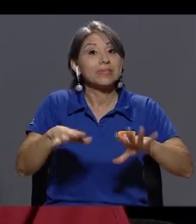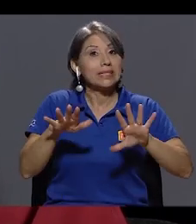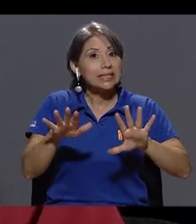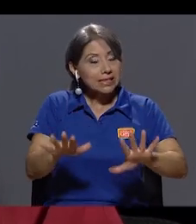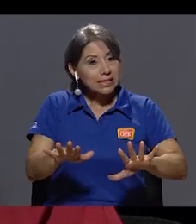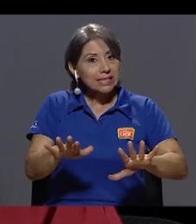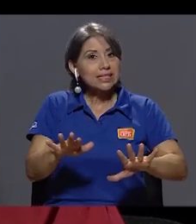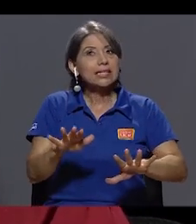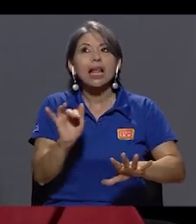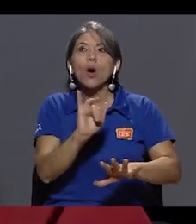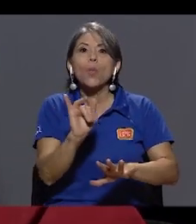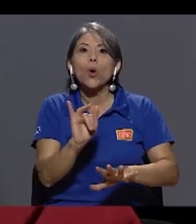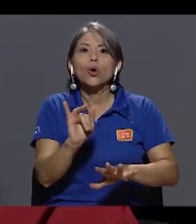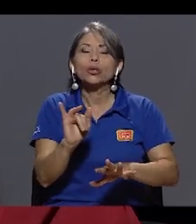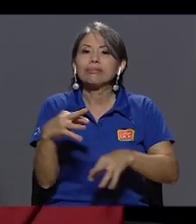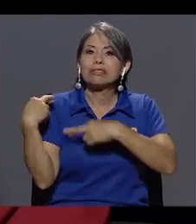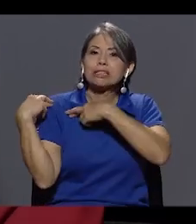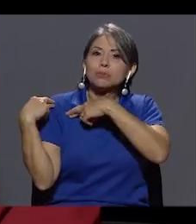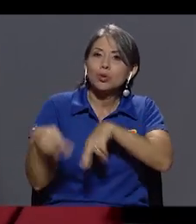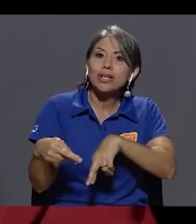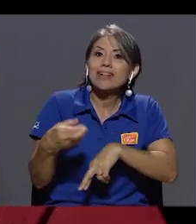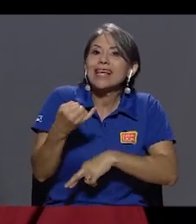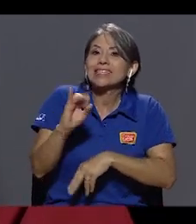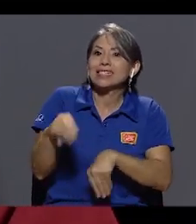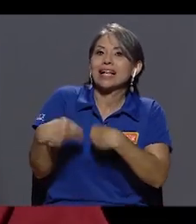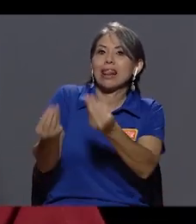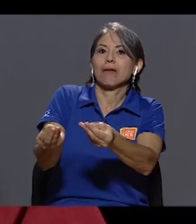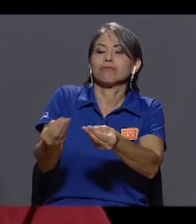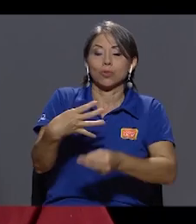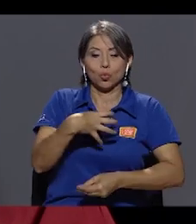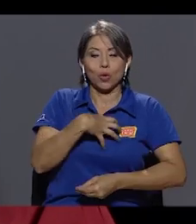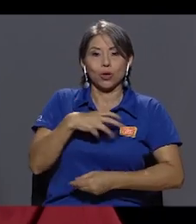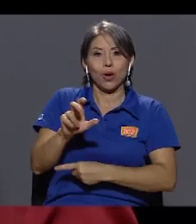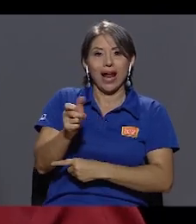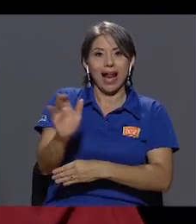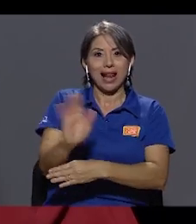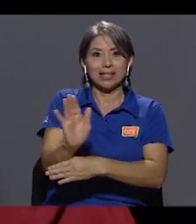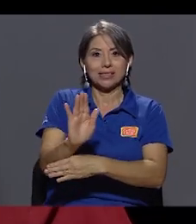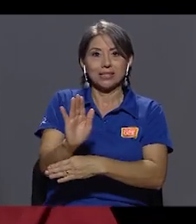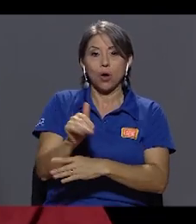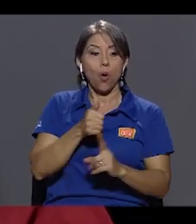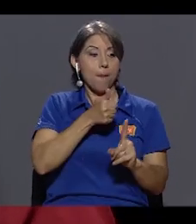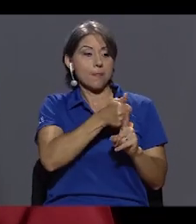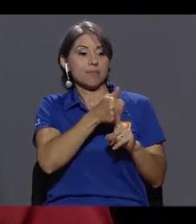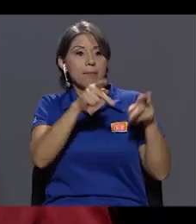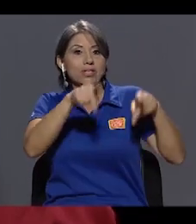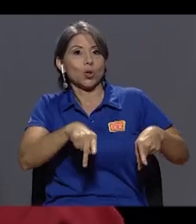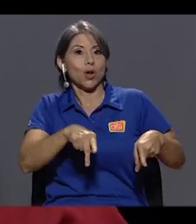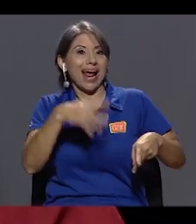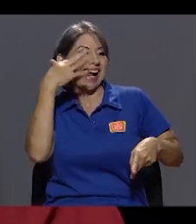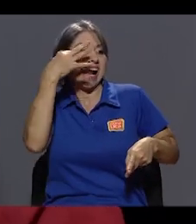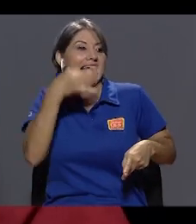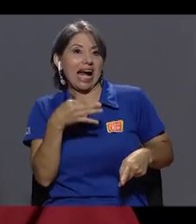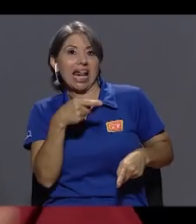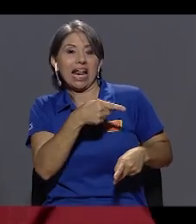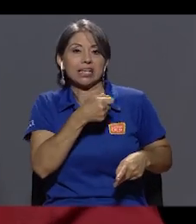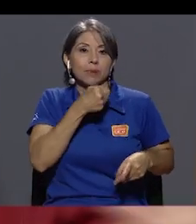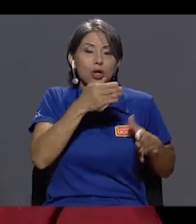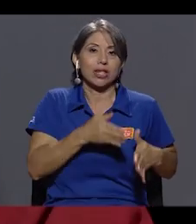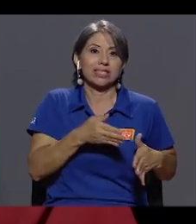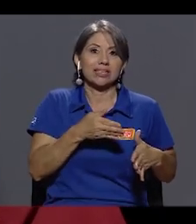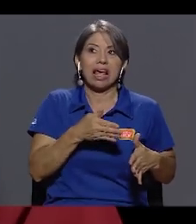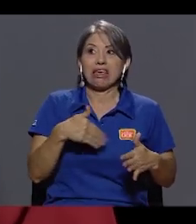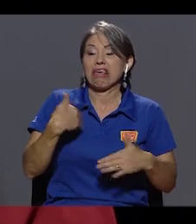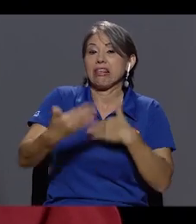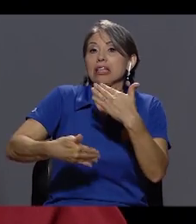meramente irresponsable, tanto de los dueños de los canales, como de misma persona que se crea periodista, y que vaya a hacer